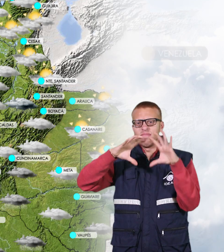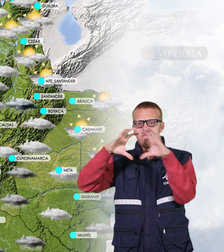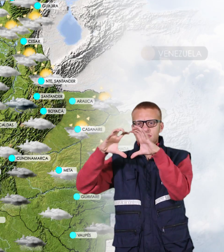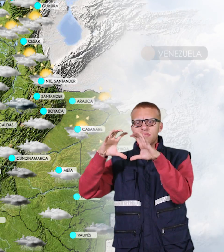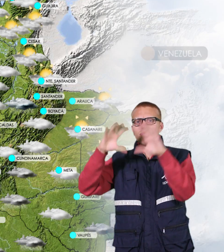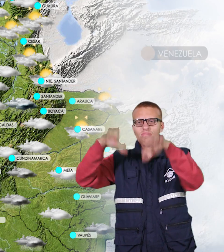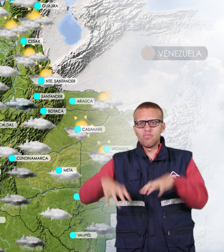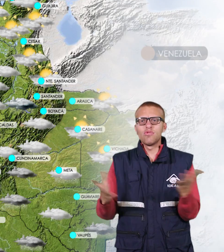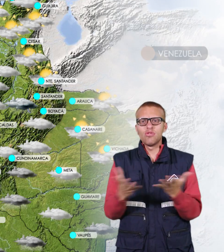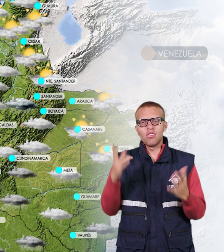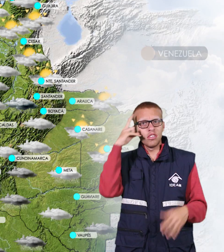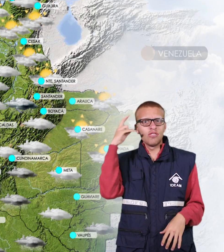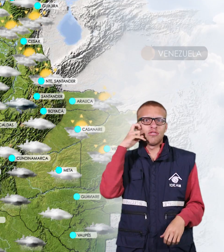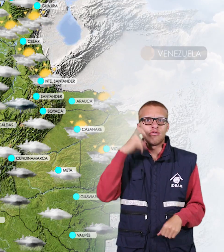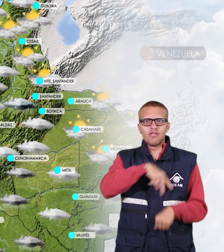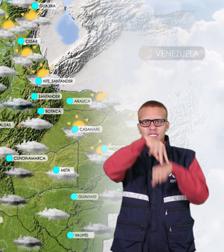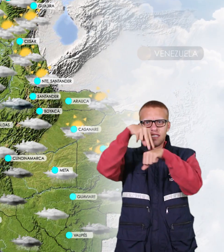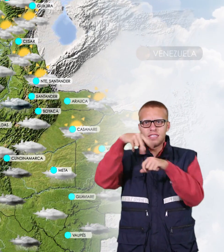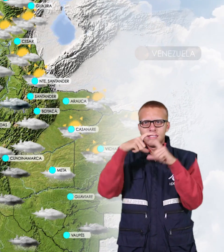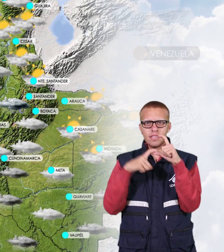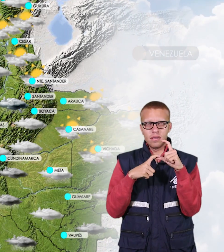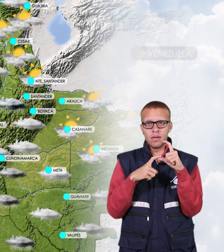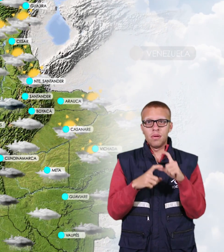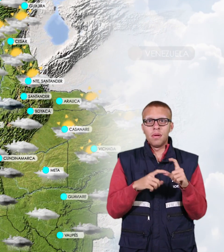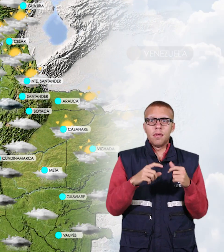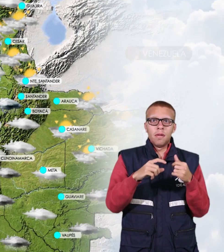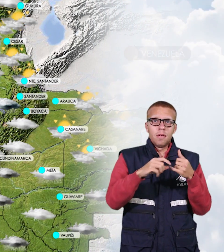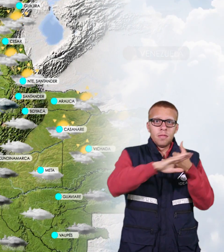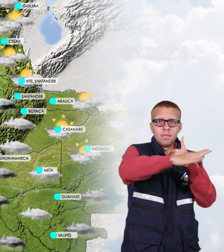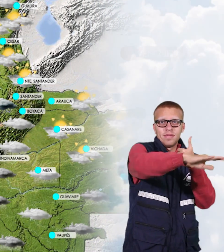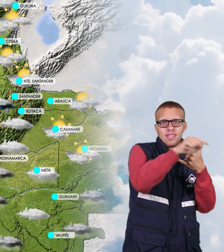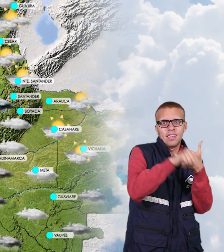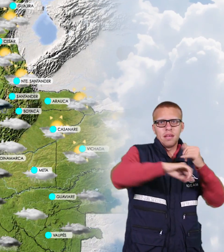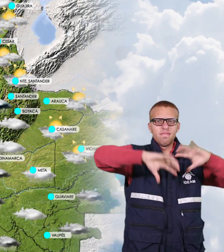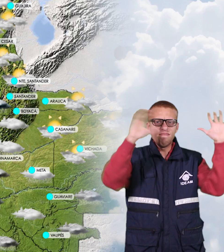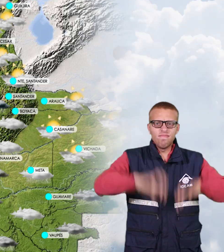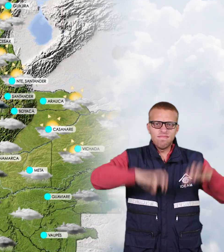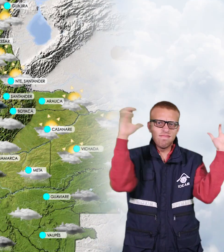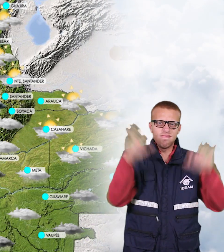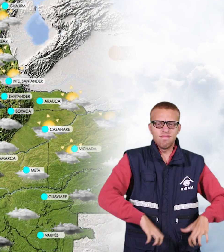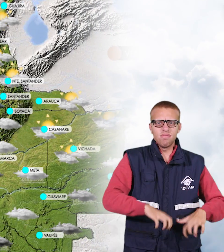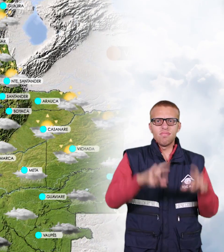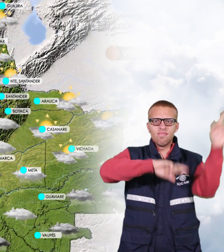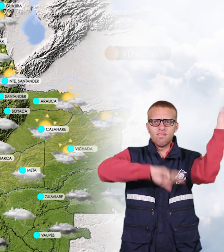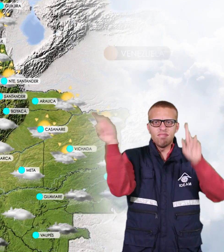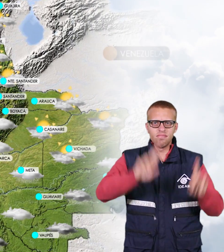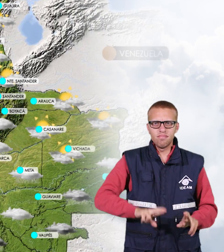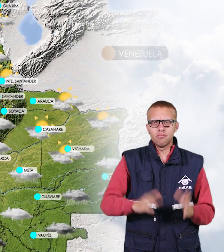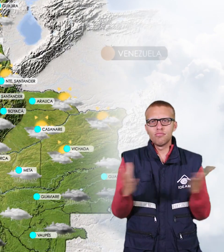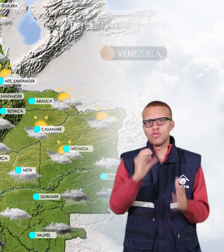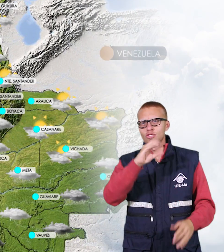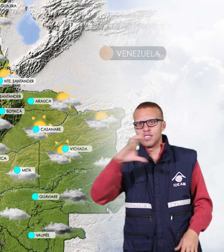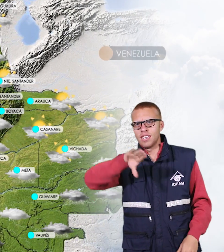sectores de Chocó, Nariño y Cauca. Sobre la región andina se estiman lluvias intensas acompañadas de tormentas eléctricas sobre el occidente de